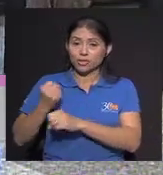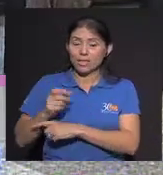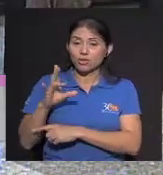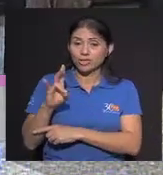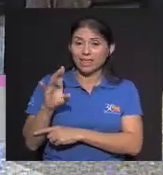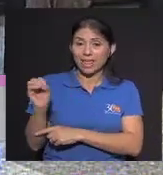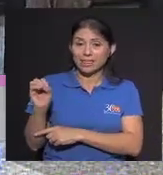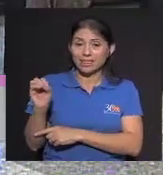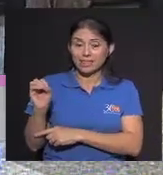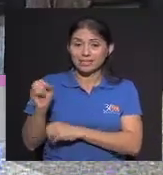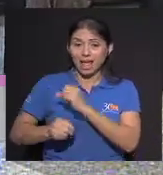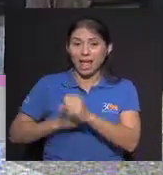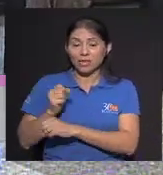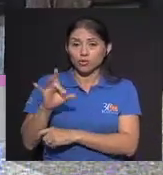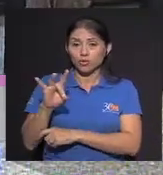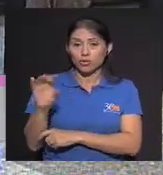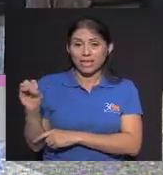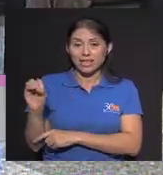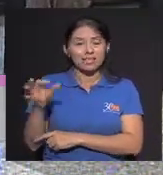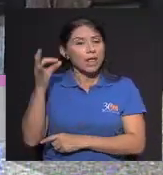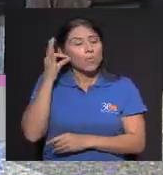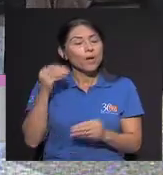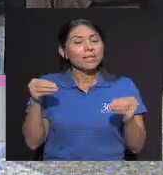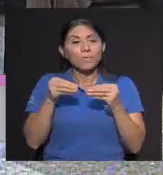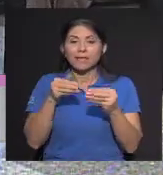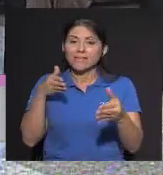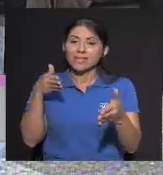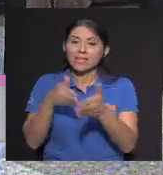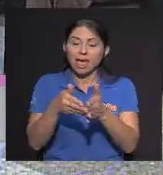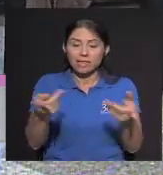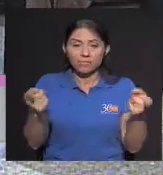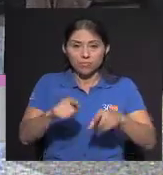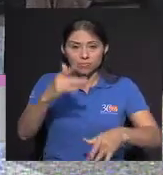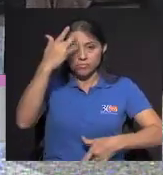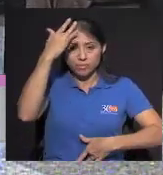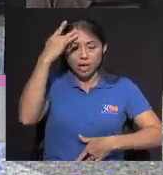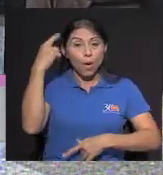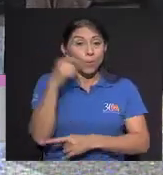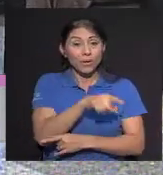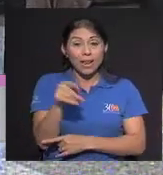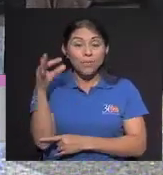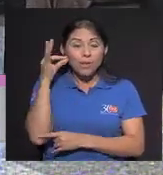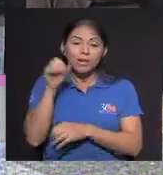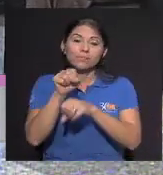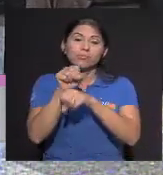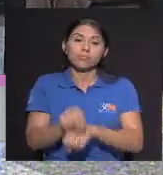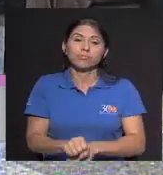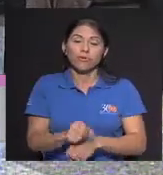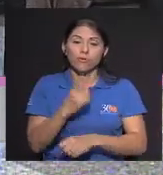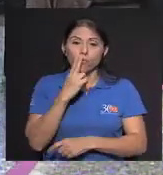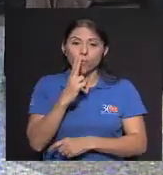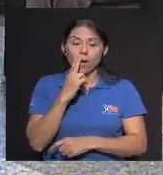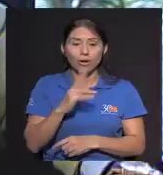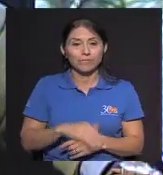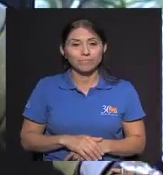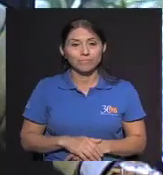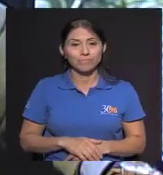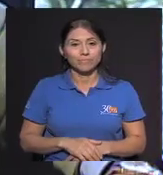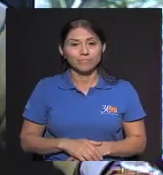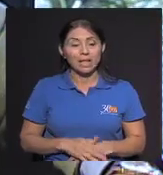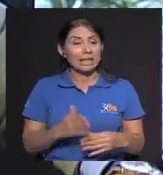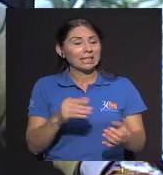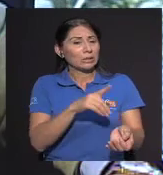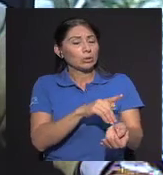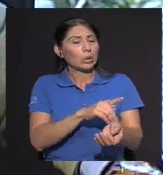Y los 80 Nuestras mujeres Son las más afectadas Porque Entraron Al hábito De fumar Y muchas